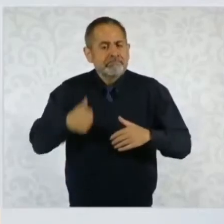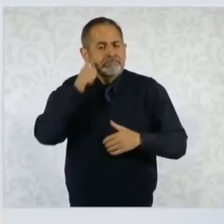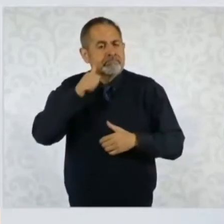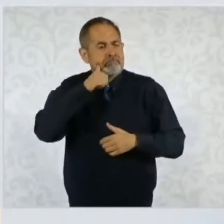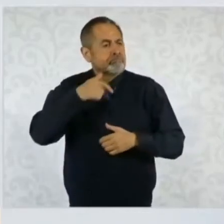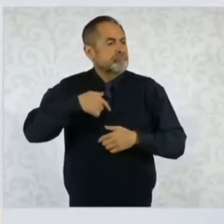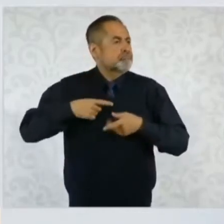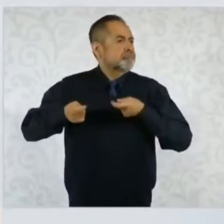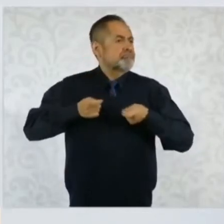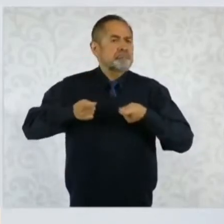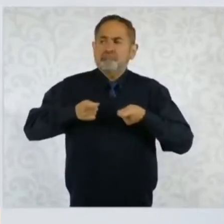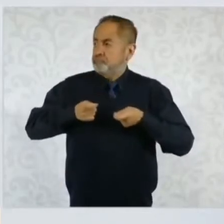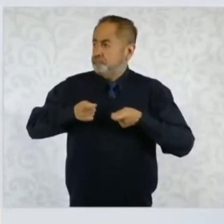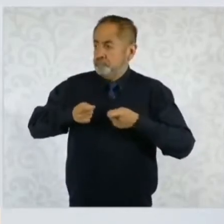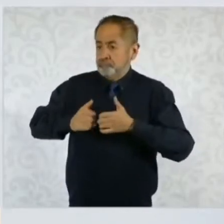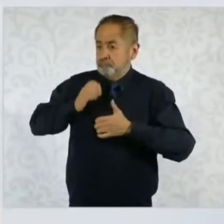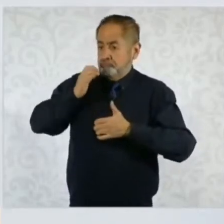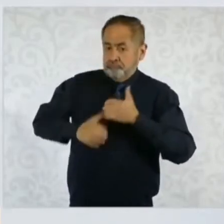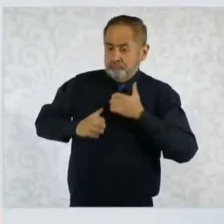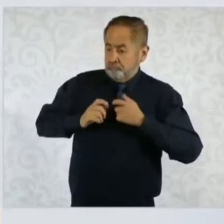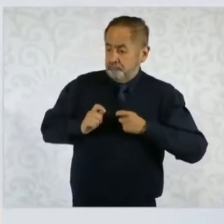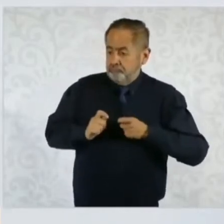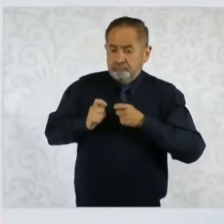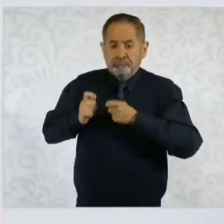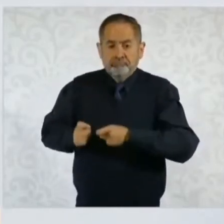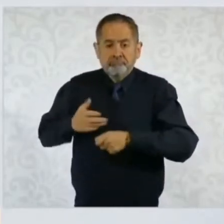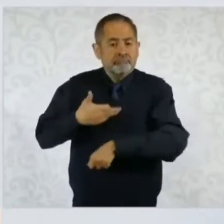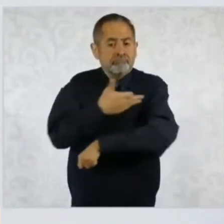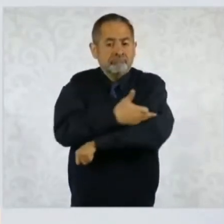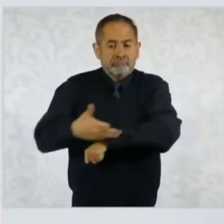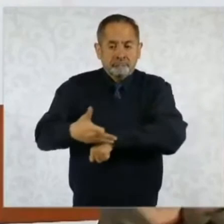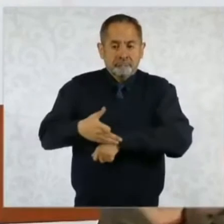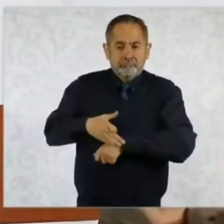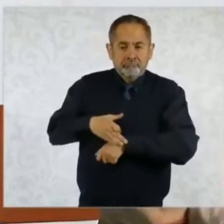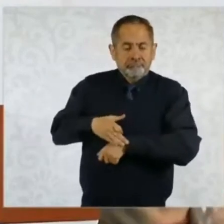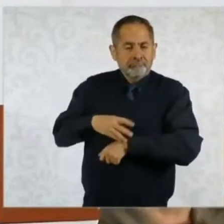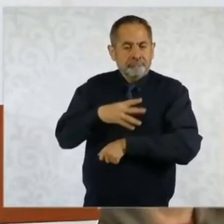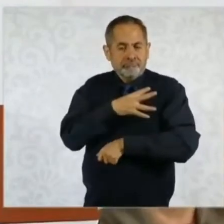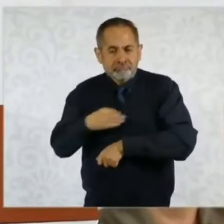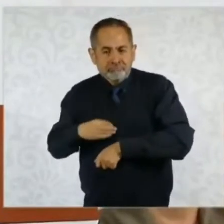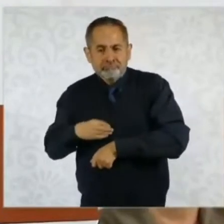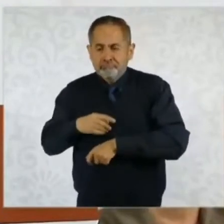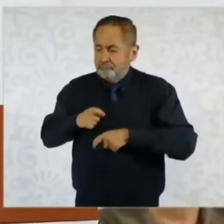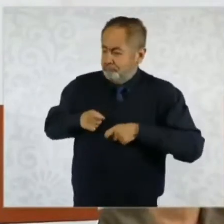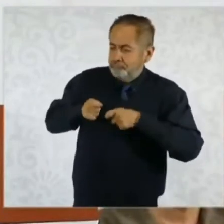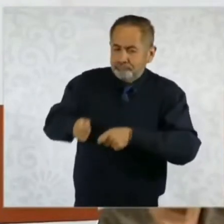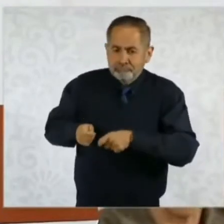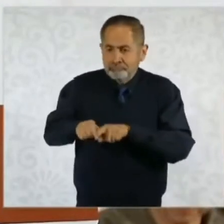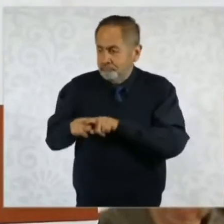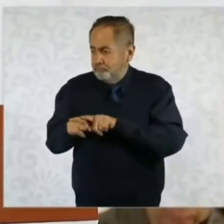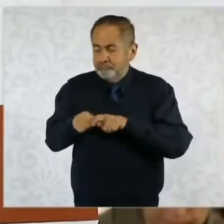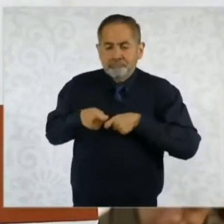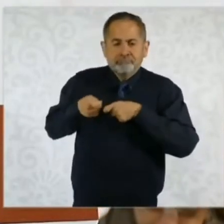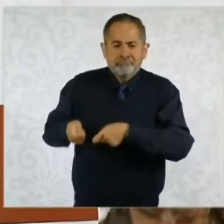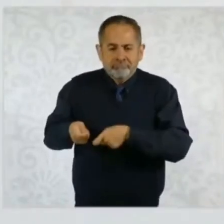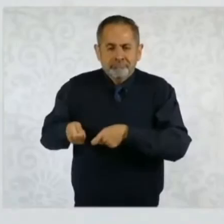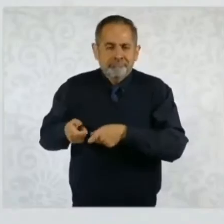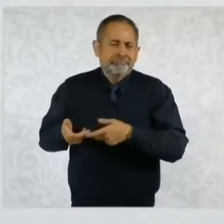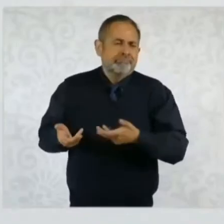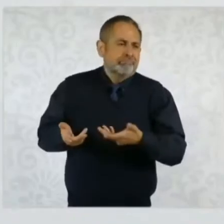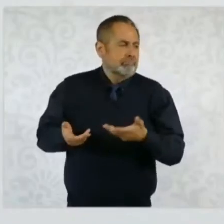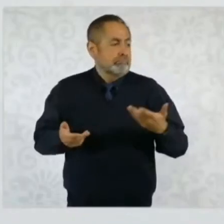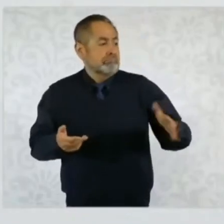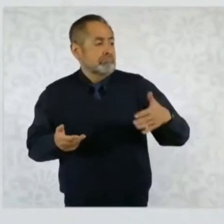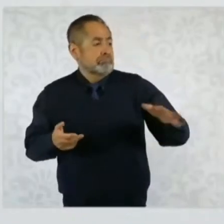a un familiar directo me parece que evita la posibilidad de que otros participen.